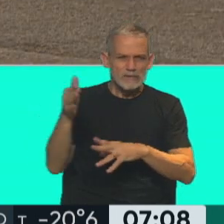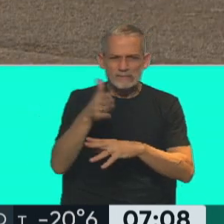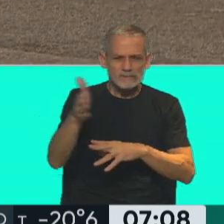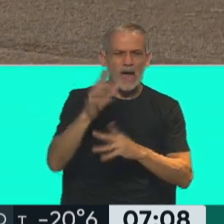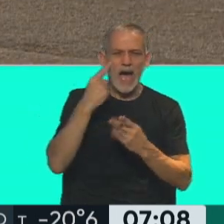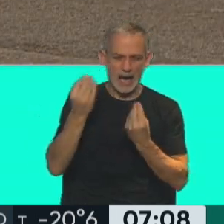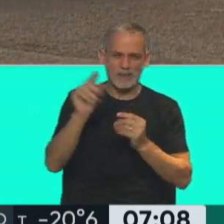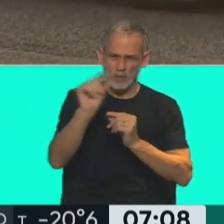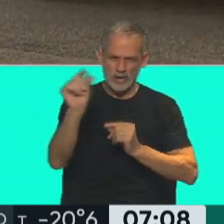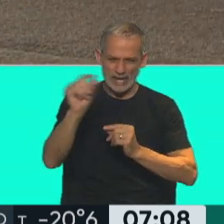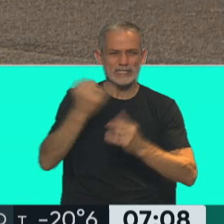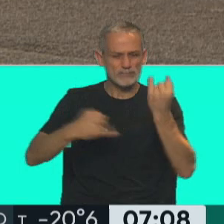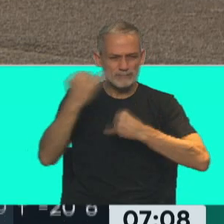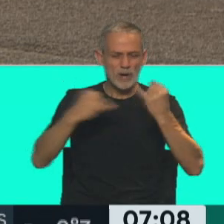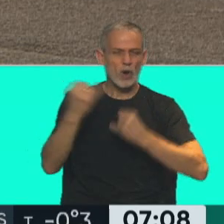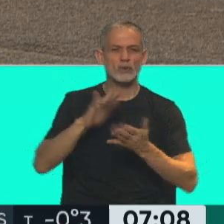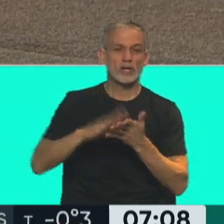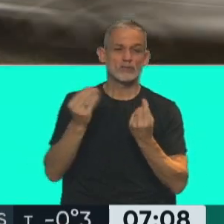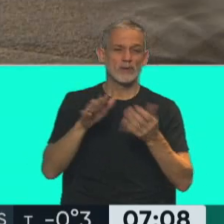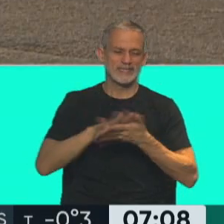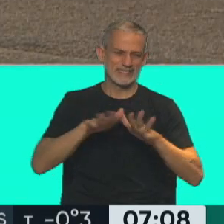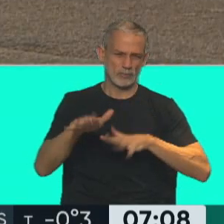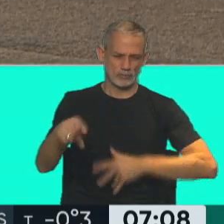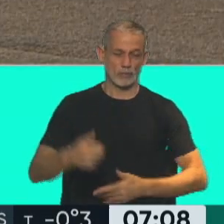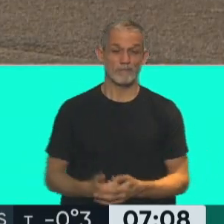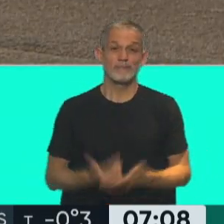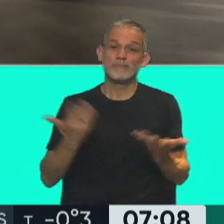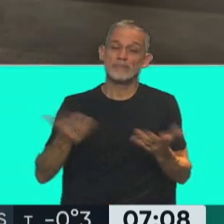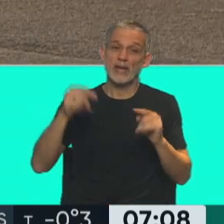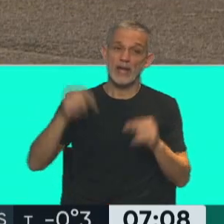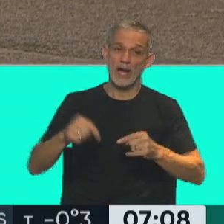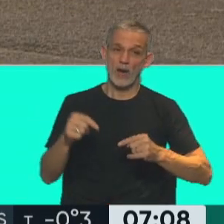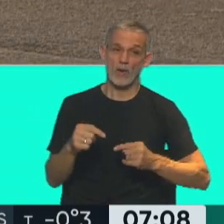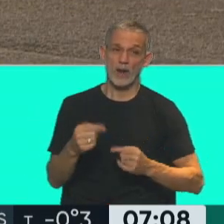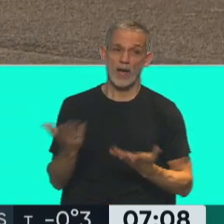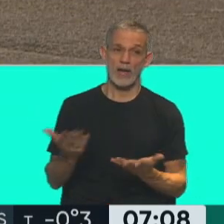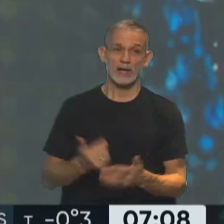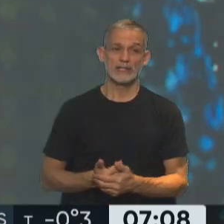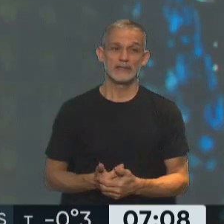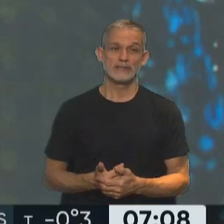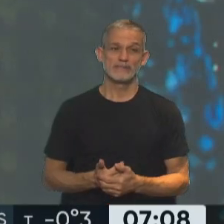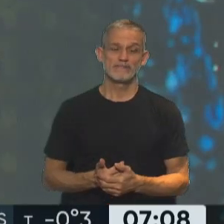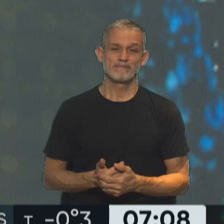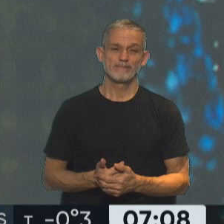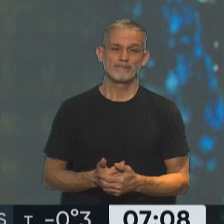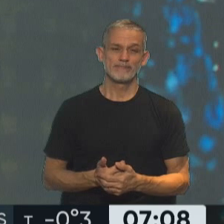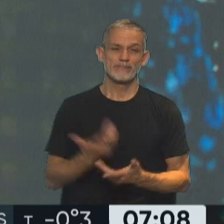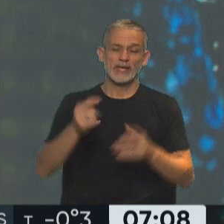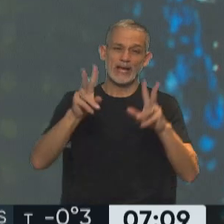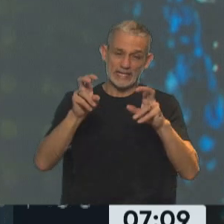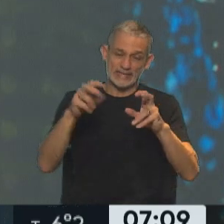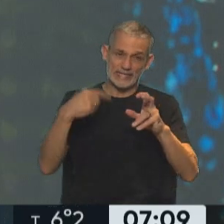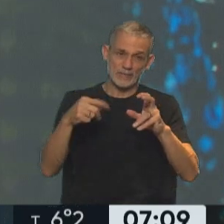la zona y en un ratito nos va a dar un panorama de lo que está sucediendo en el lugar. Pero vayamos, más allá del tema